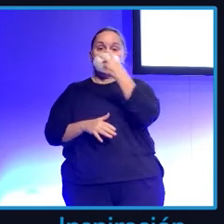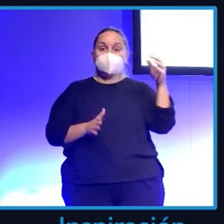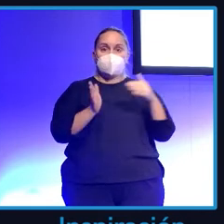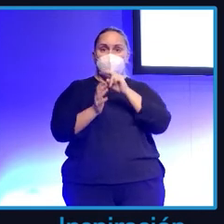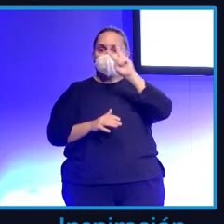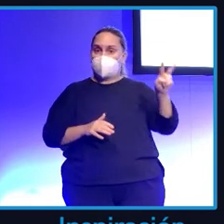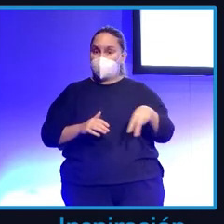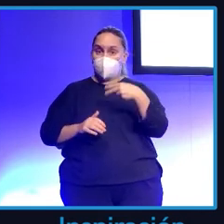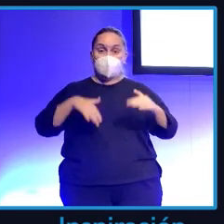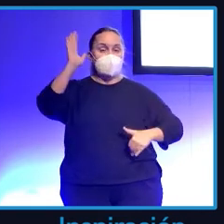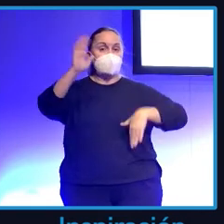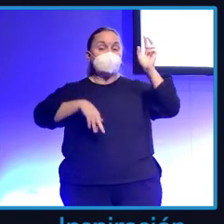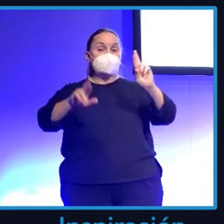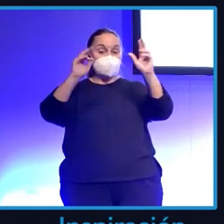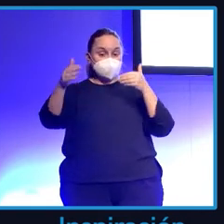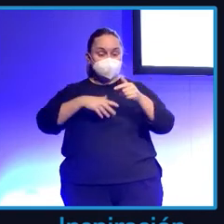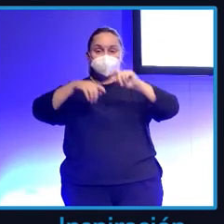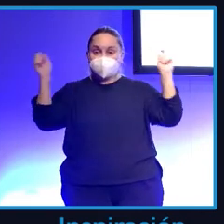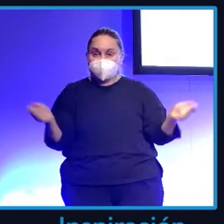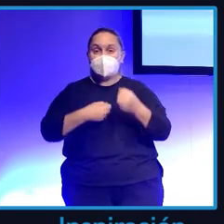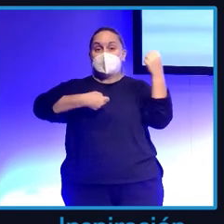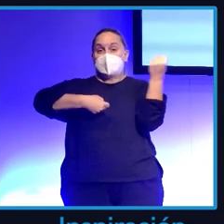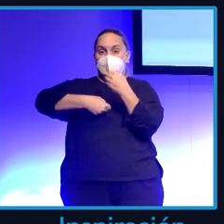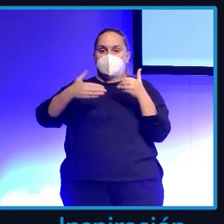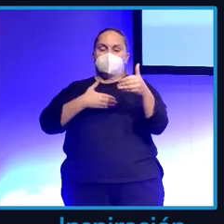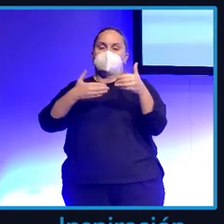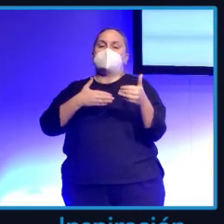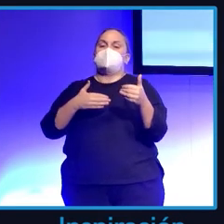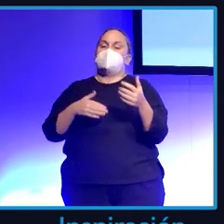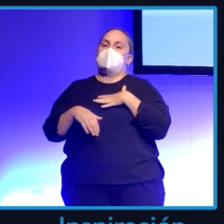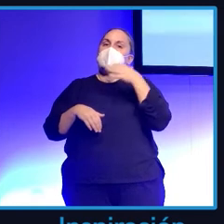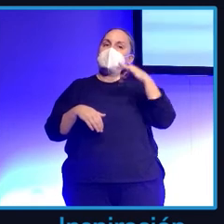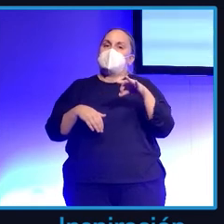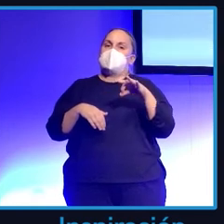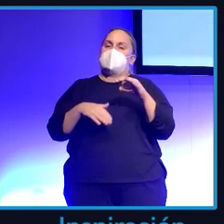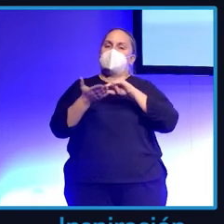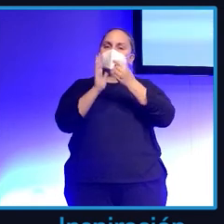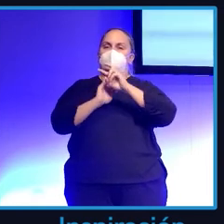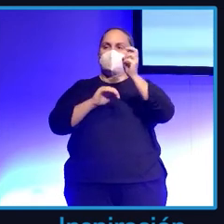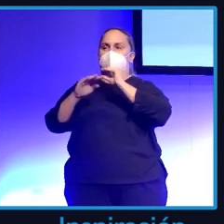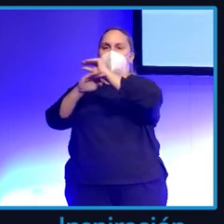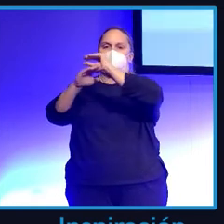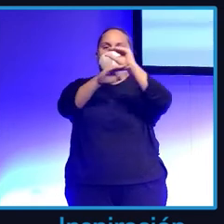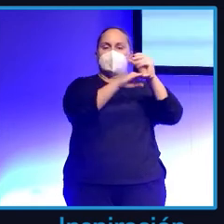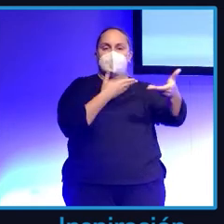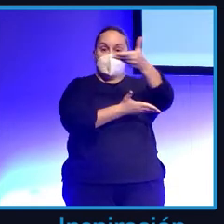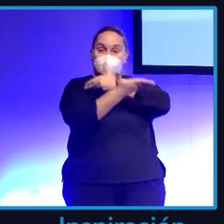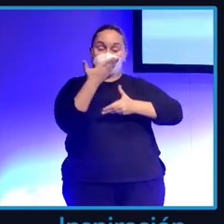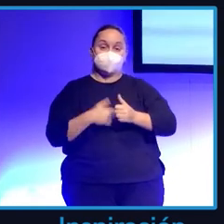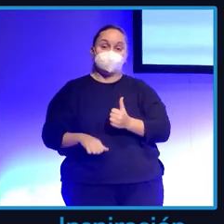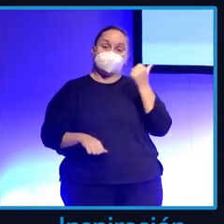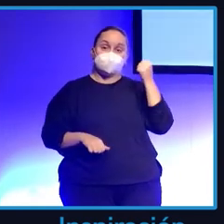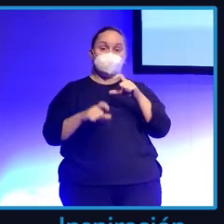de Navidad que vamos a hacer ahora y con un poquito que el virus se comporte, podamos pasar a otros proyectos. Pero esta mascarilla de